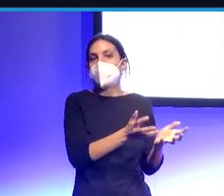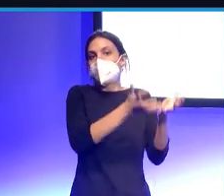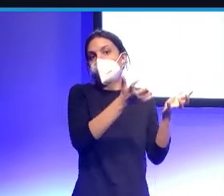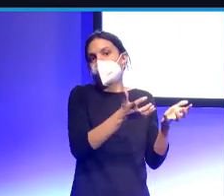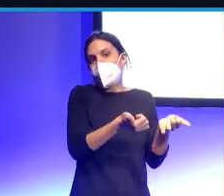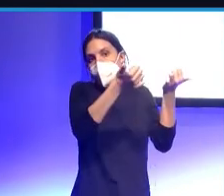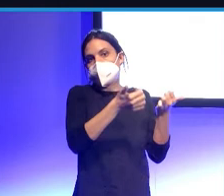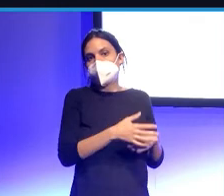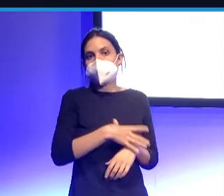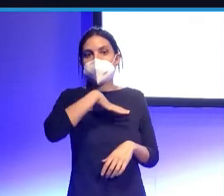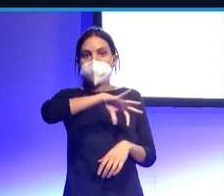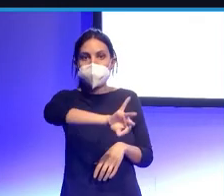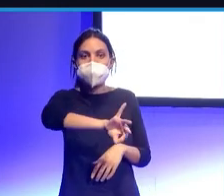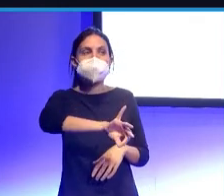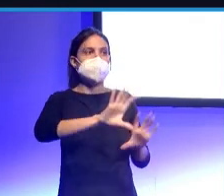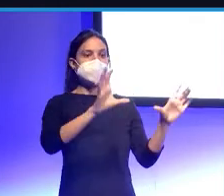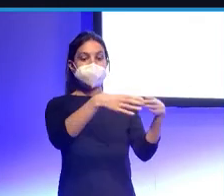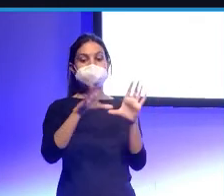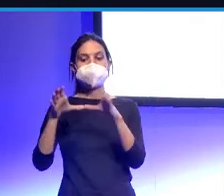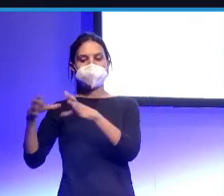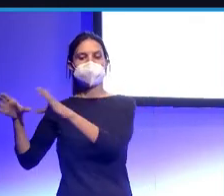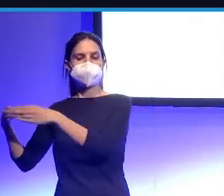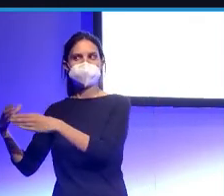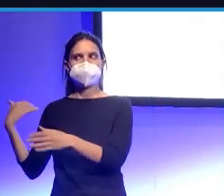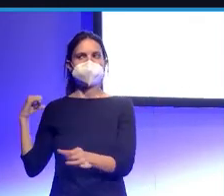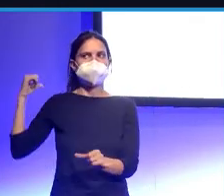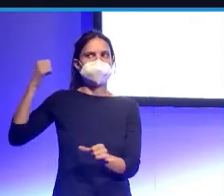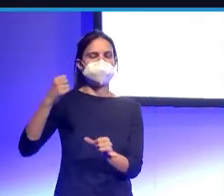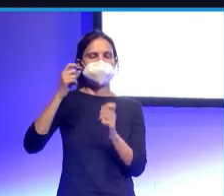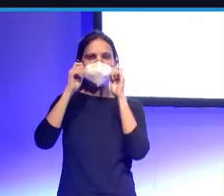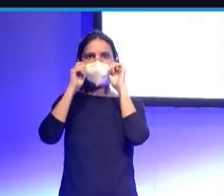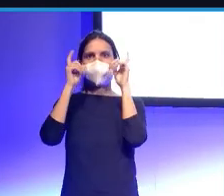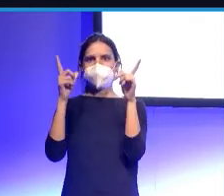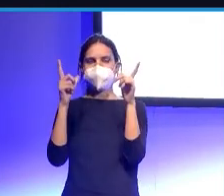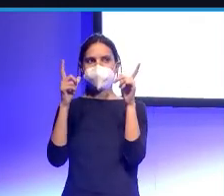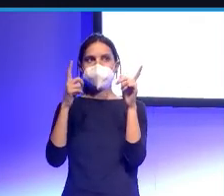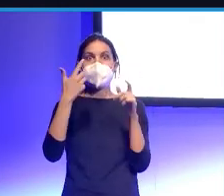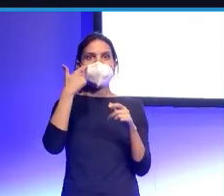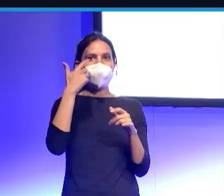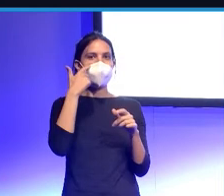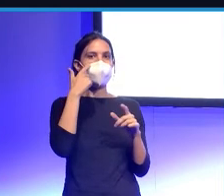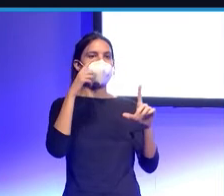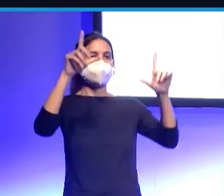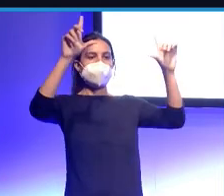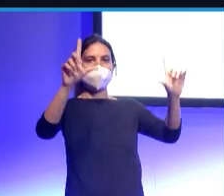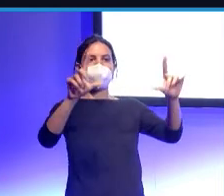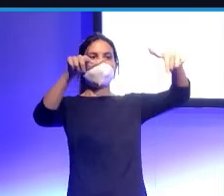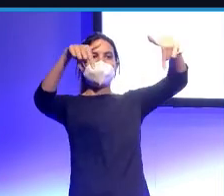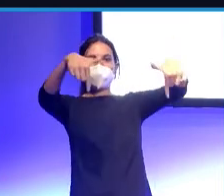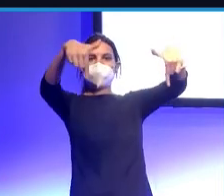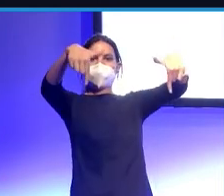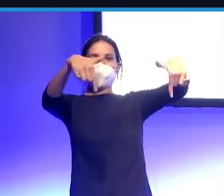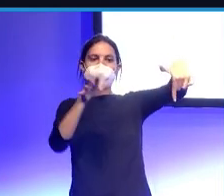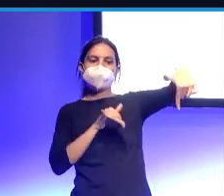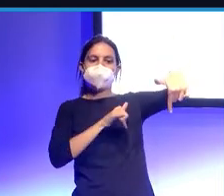Esto, de alguna forma, los equipos se ido dando cuenta en los últimos años y cada vez vamos viendo que tiran de más cerca, ¿de acuerdo? Entonces, bueno,